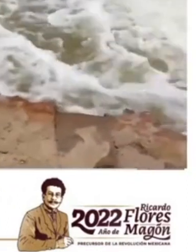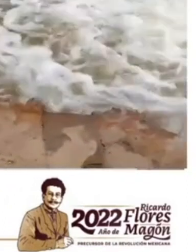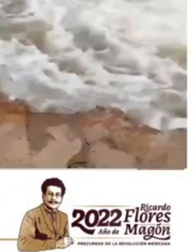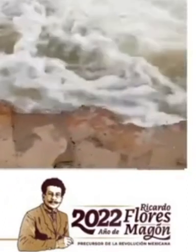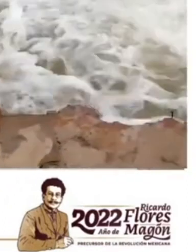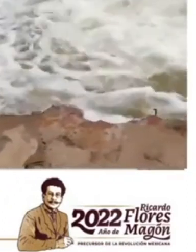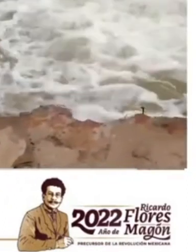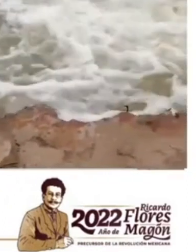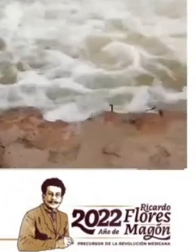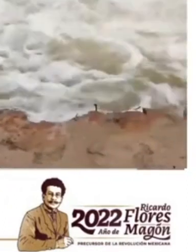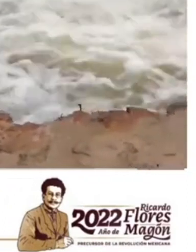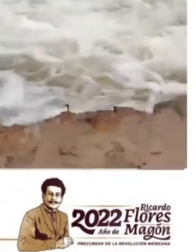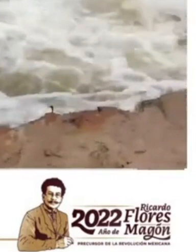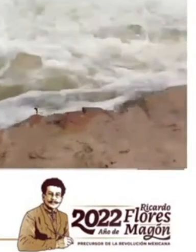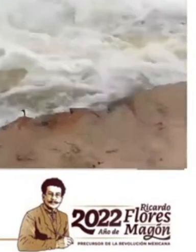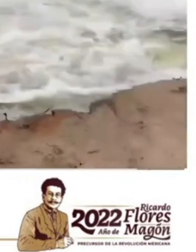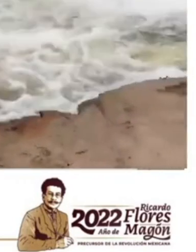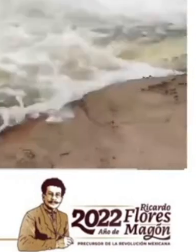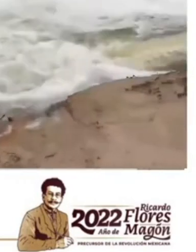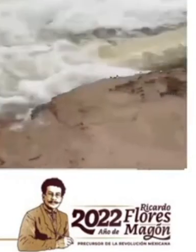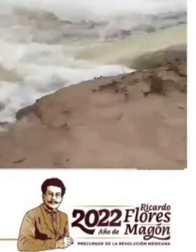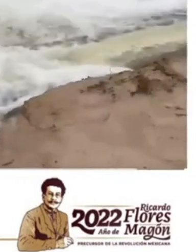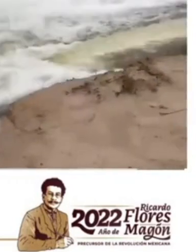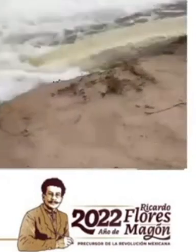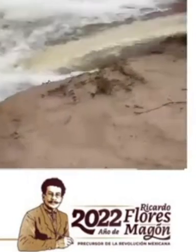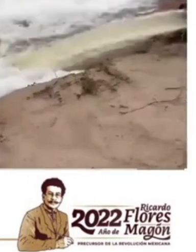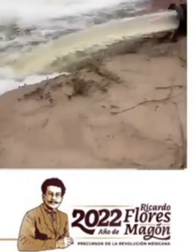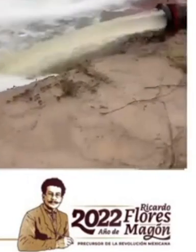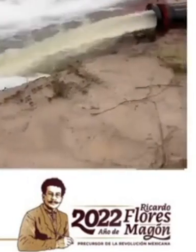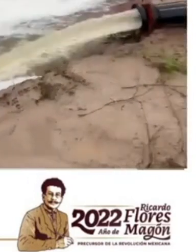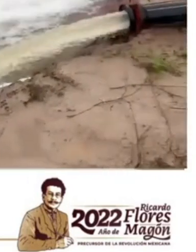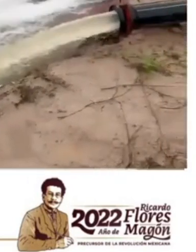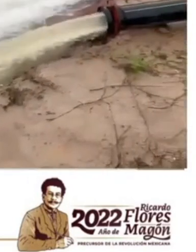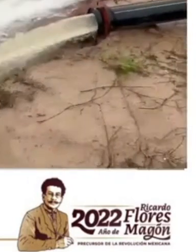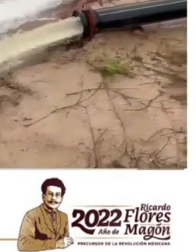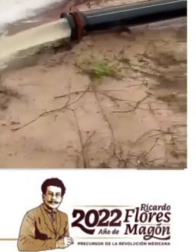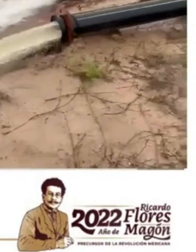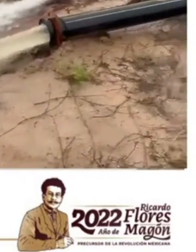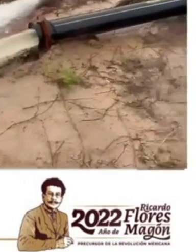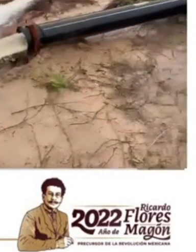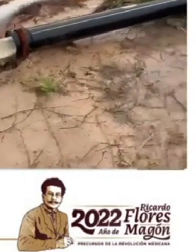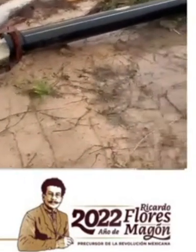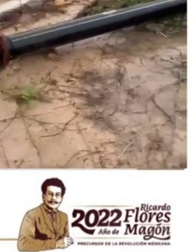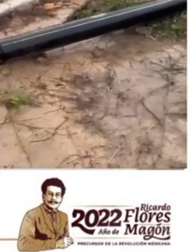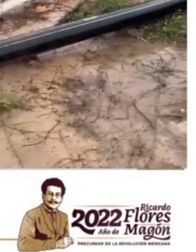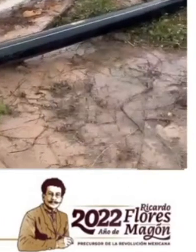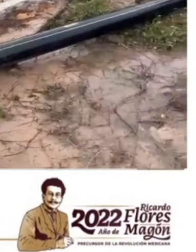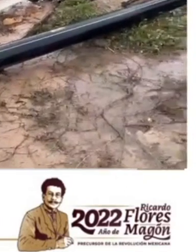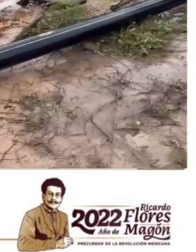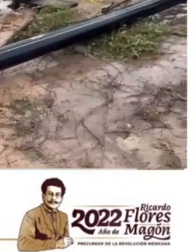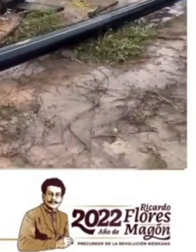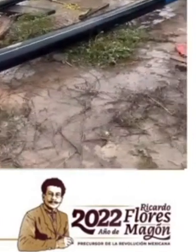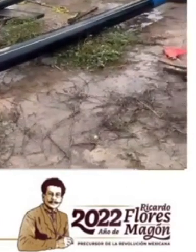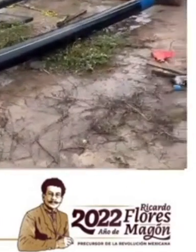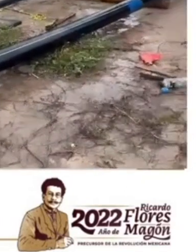concluye que se ha estabilizado el crecimiento de los tirantes al interior de los pozos. Es decir, presidente, que se